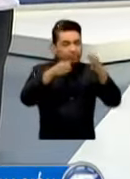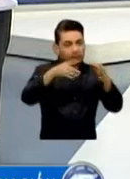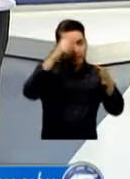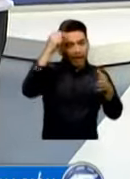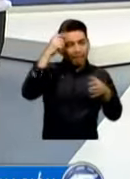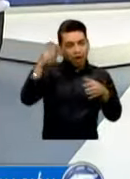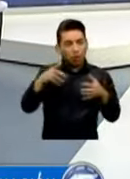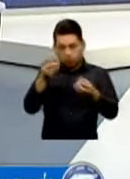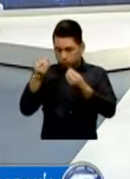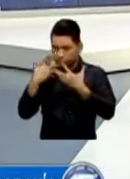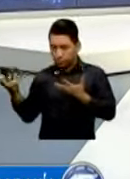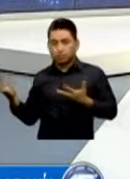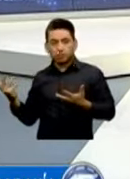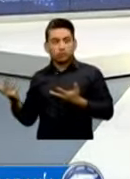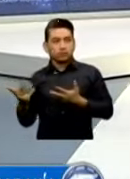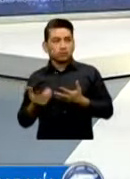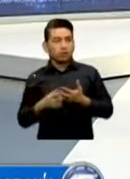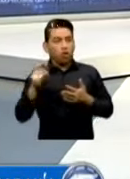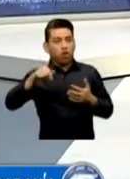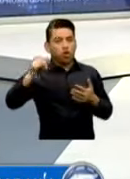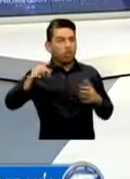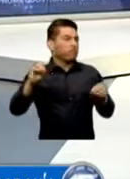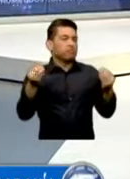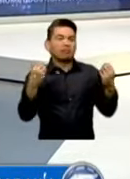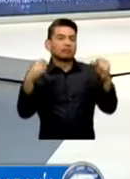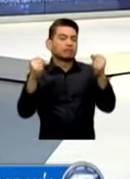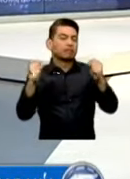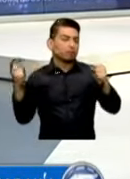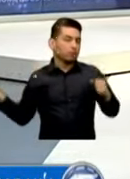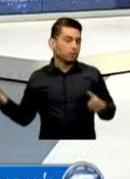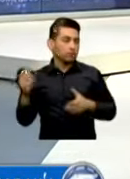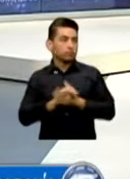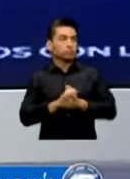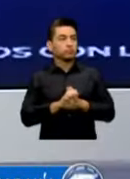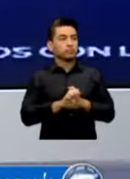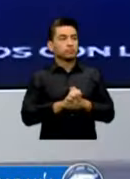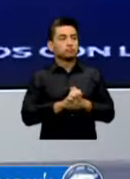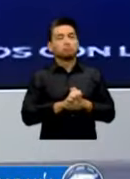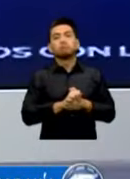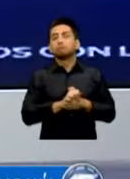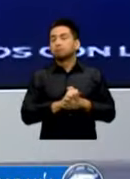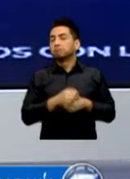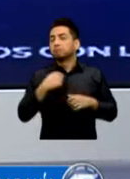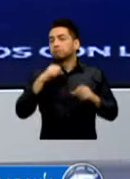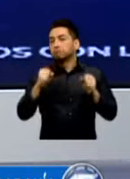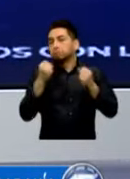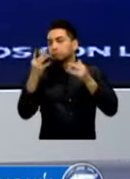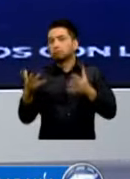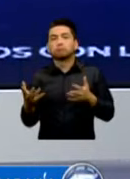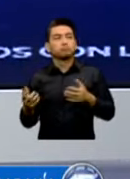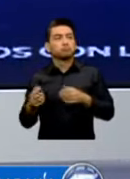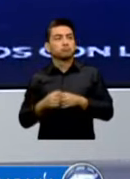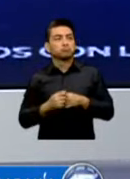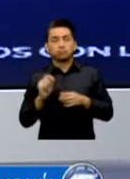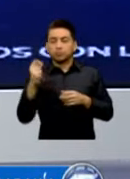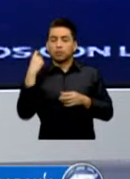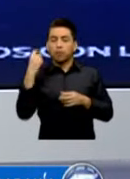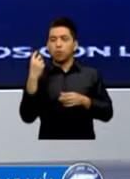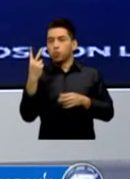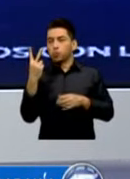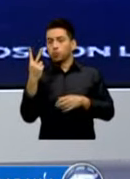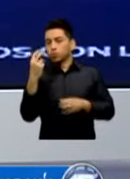pudiéramos Ubicarnos En el hoy por hoy Bueno Yo le podría Mencionar Los dos últimos Planes Que están vigentes